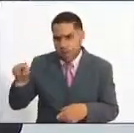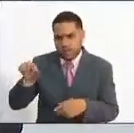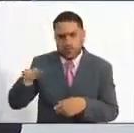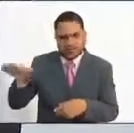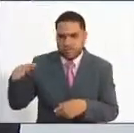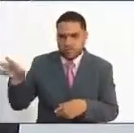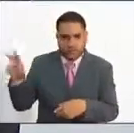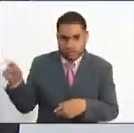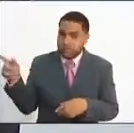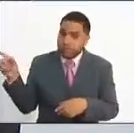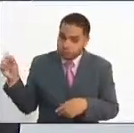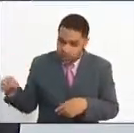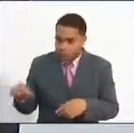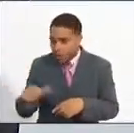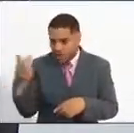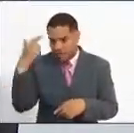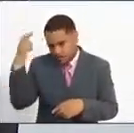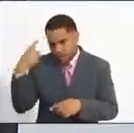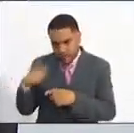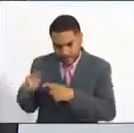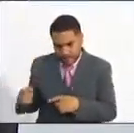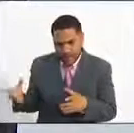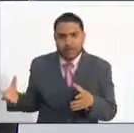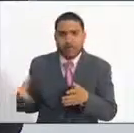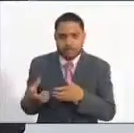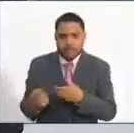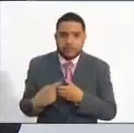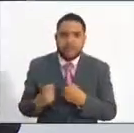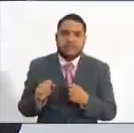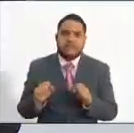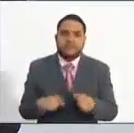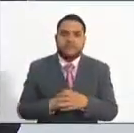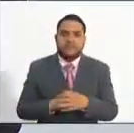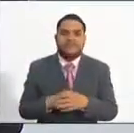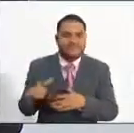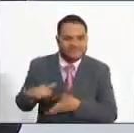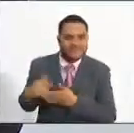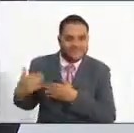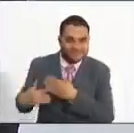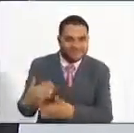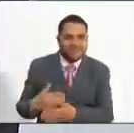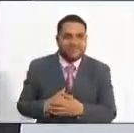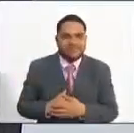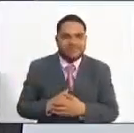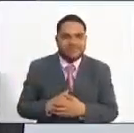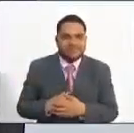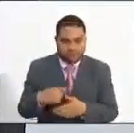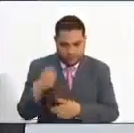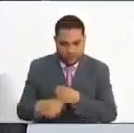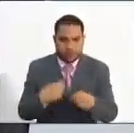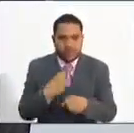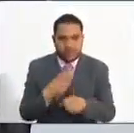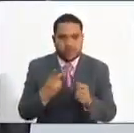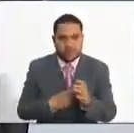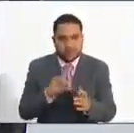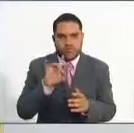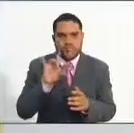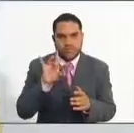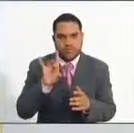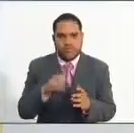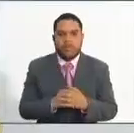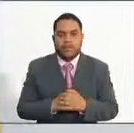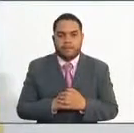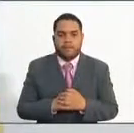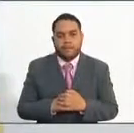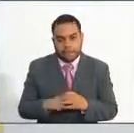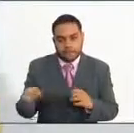definir los manuales de funciones y hacer las convocatorias, ese es un ejercicio que realmente está aplicando a partir de este año 2015. Claro,